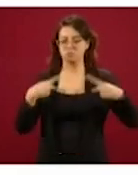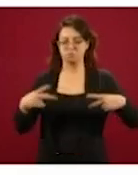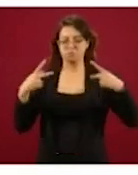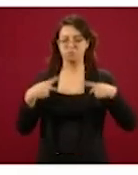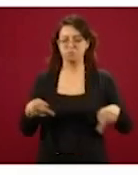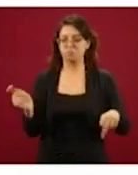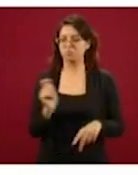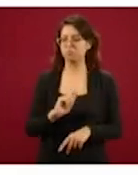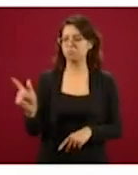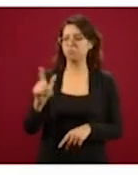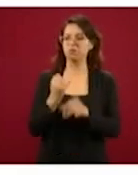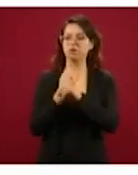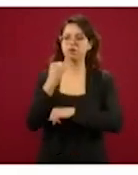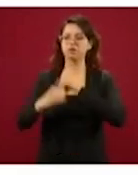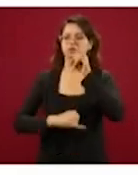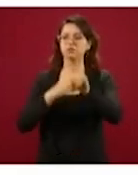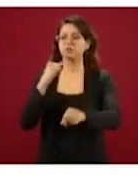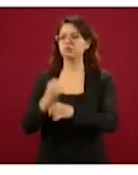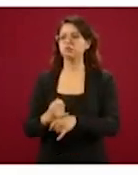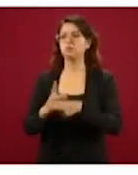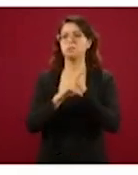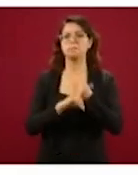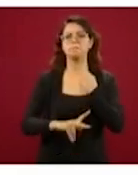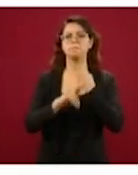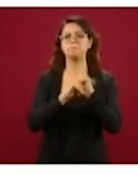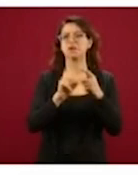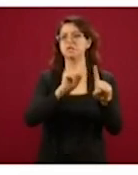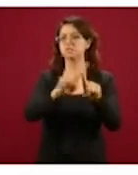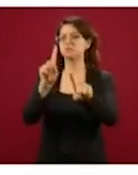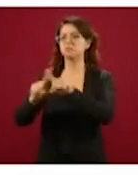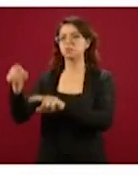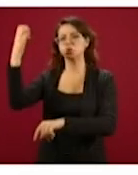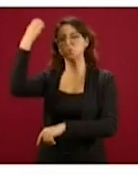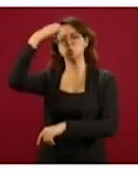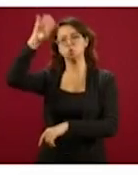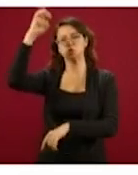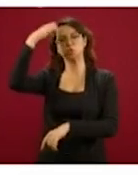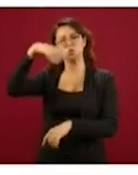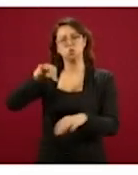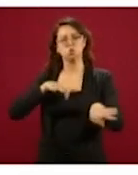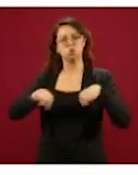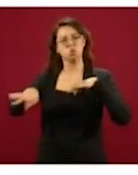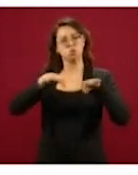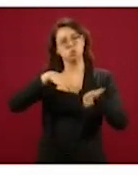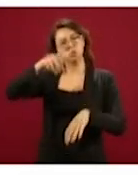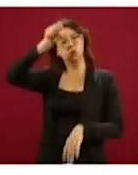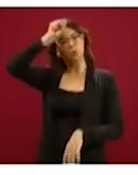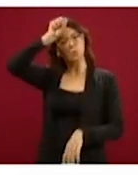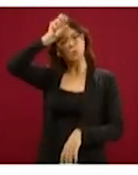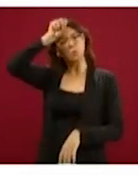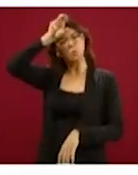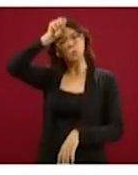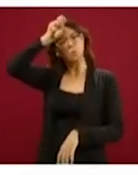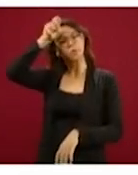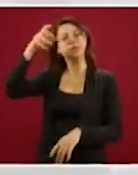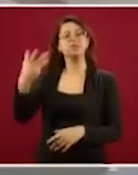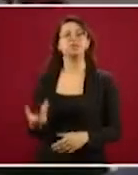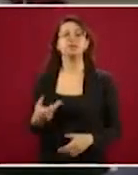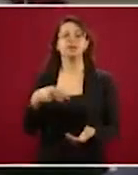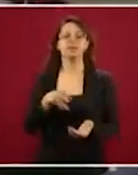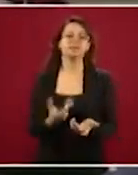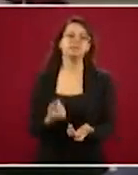internacionales de los países que tienen mayor experiencia en este tipo de minas de carbón.